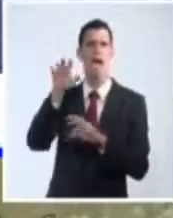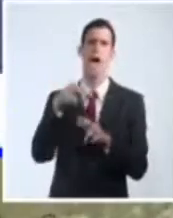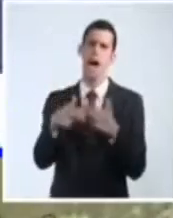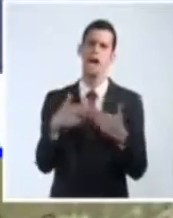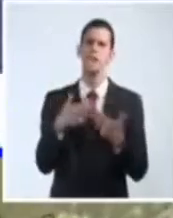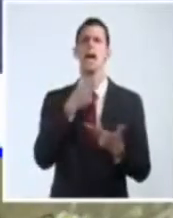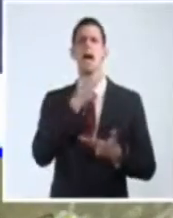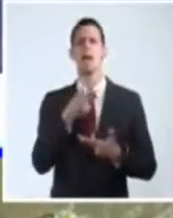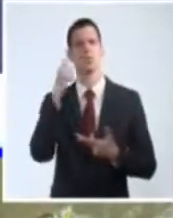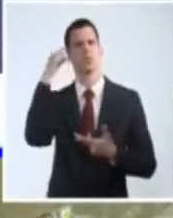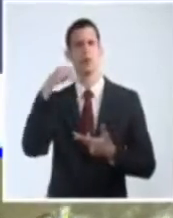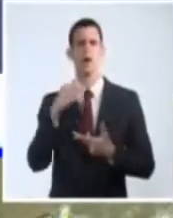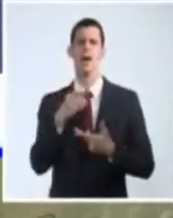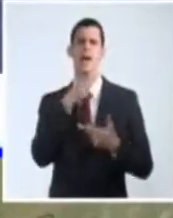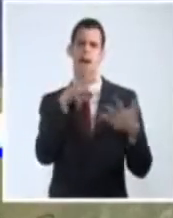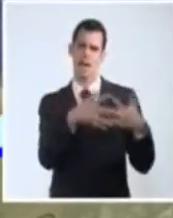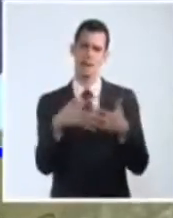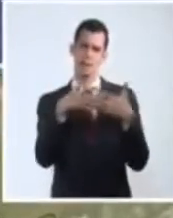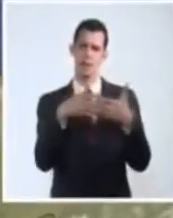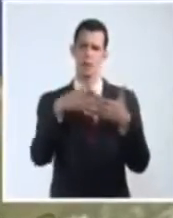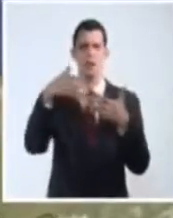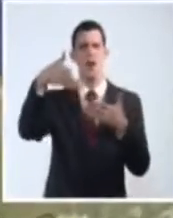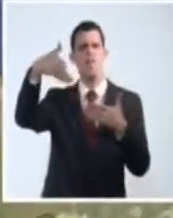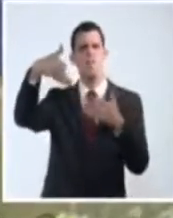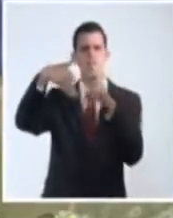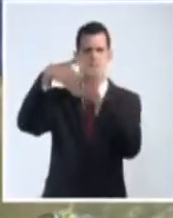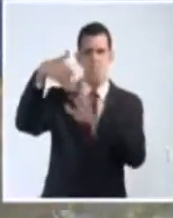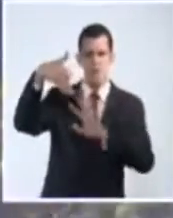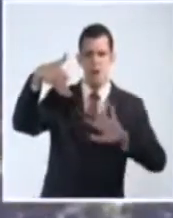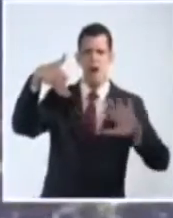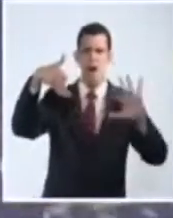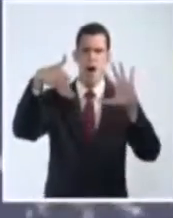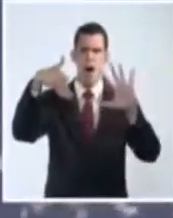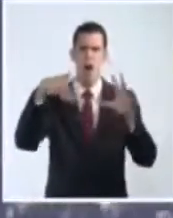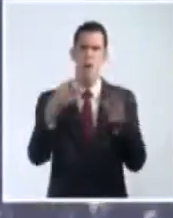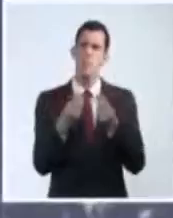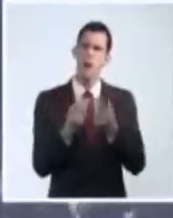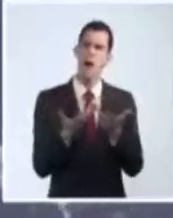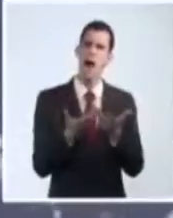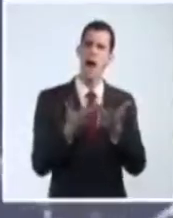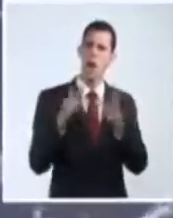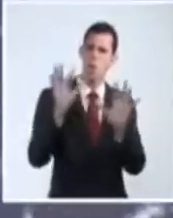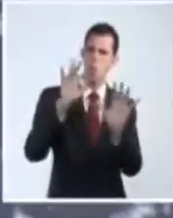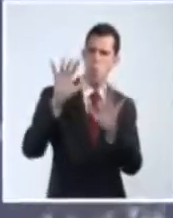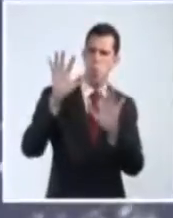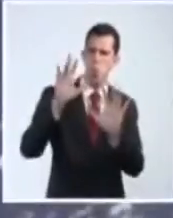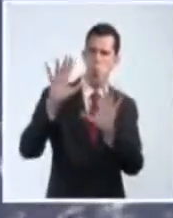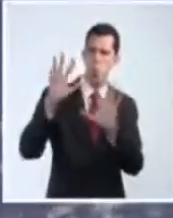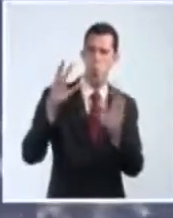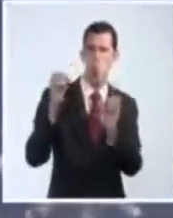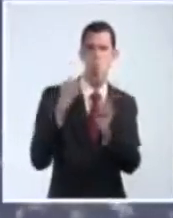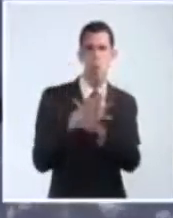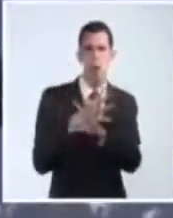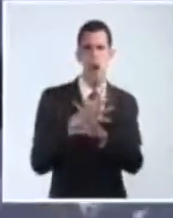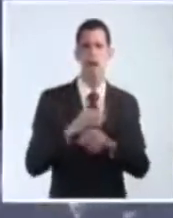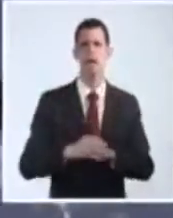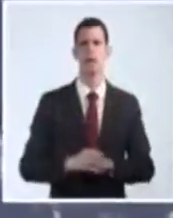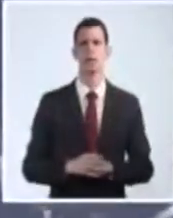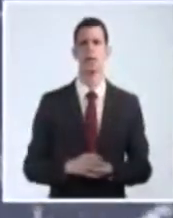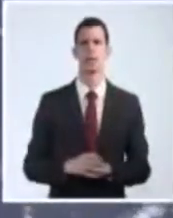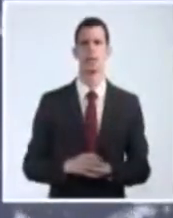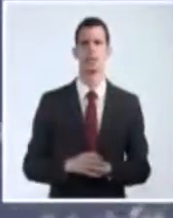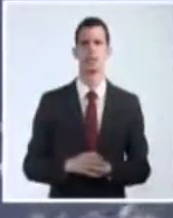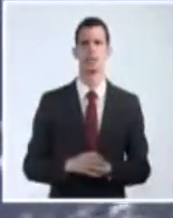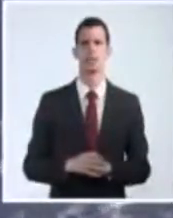Florida, asociados a fuertes corrientes superiores en los niveles altos de la atmósfera, que han estado favoreciendo también junto con la presencia de una ondonada en superficie, los